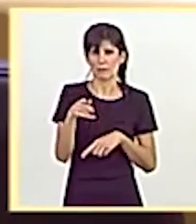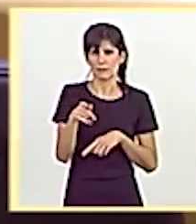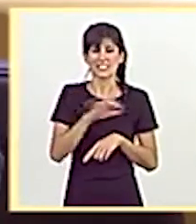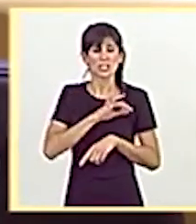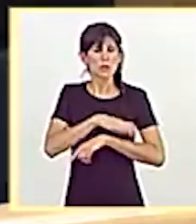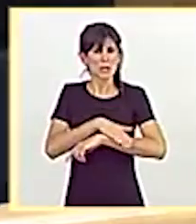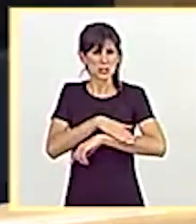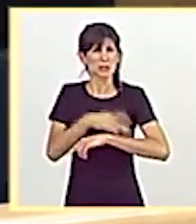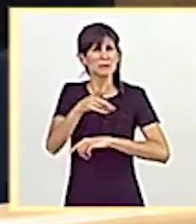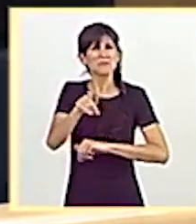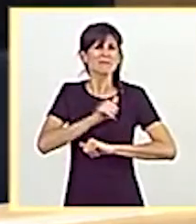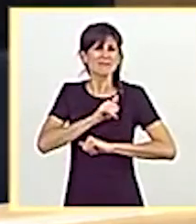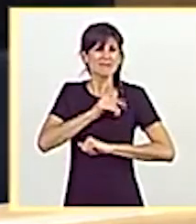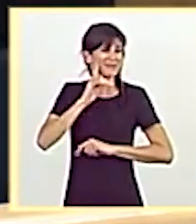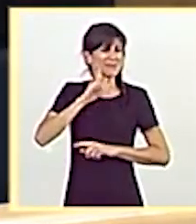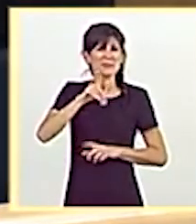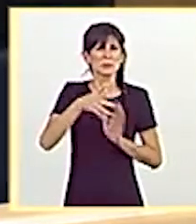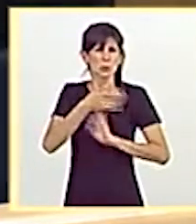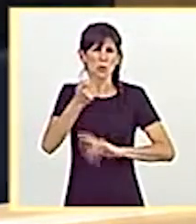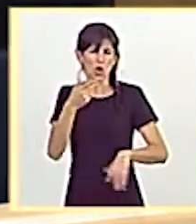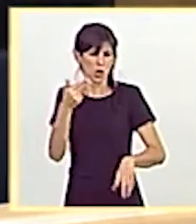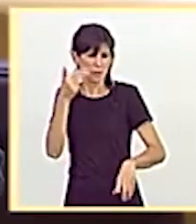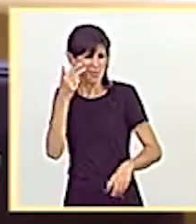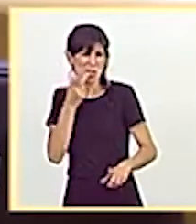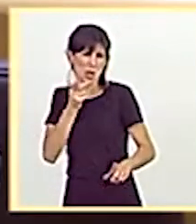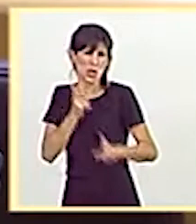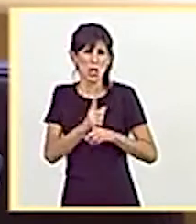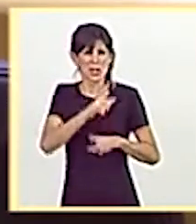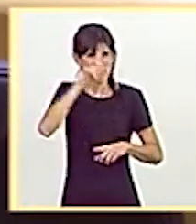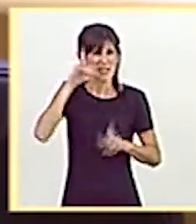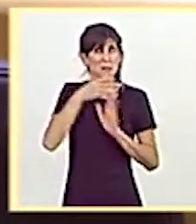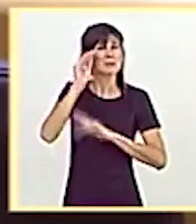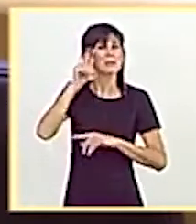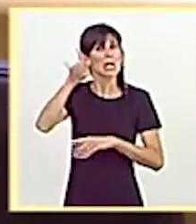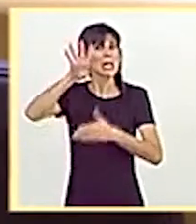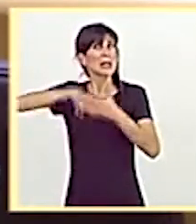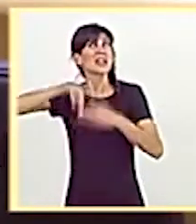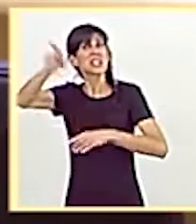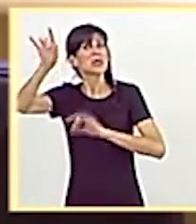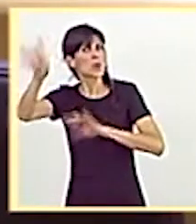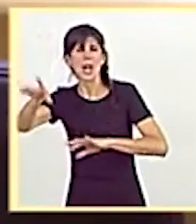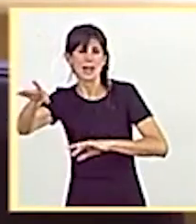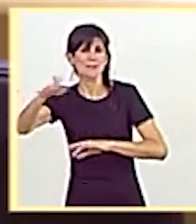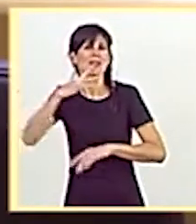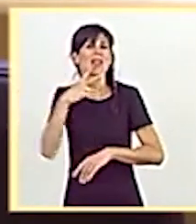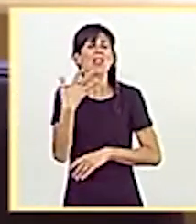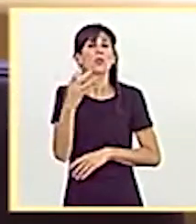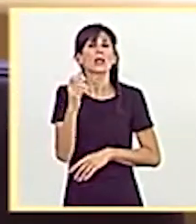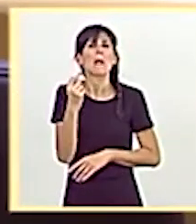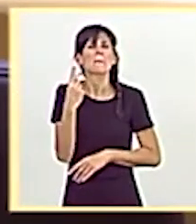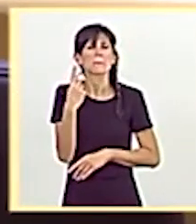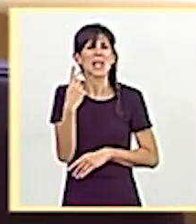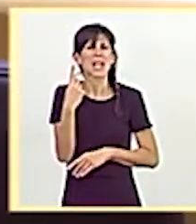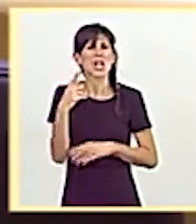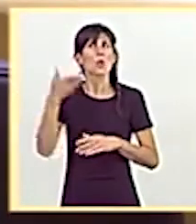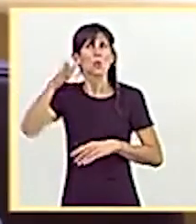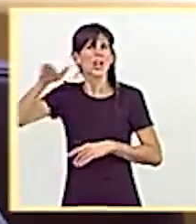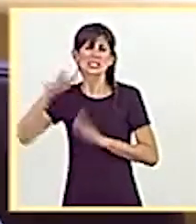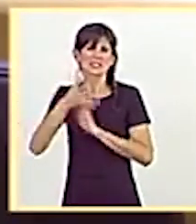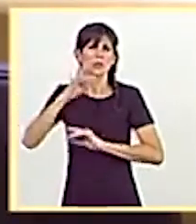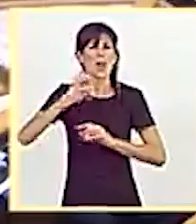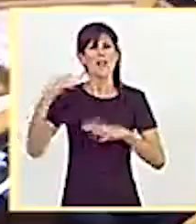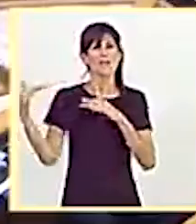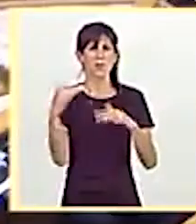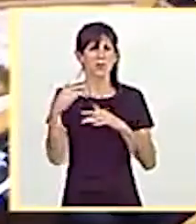No espere que su madrileñofobia le vaya a rentar en Cataluña. Porque con más de 50.000 muertos, esto no es un Madrid-Barça. Muchas gracias.